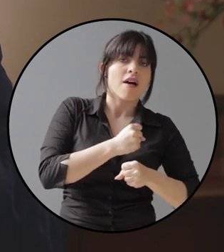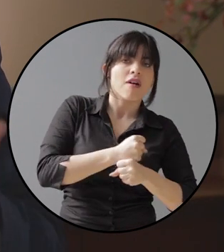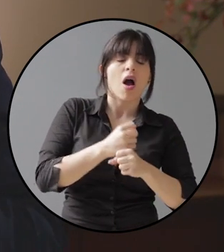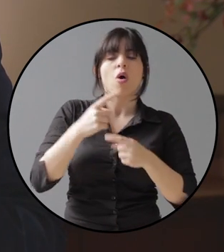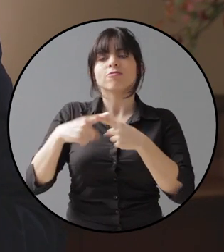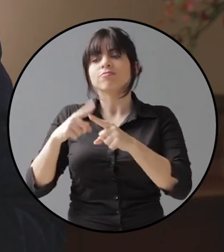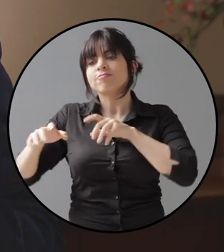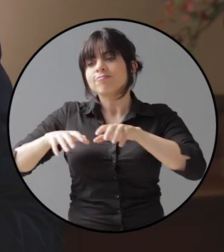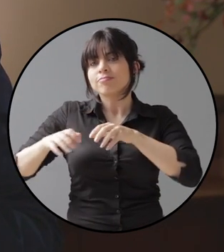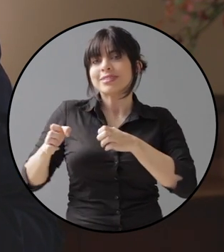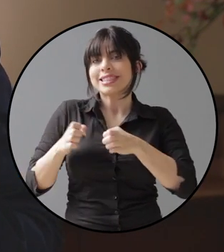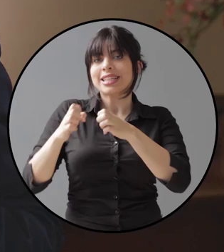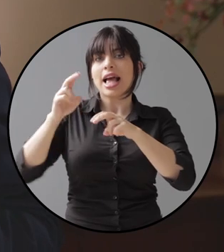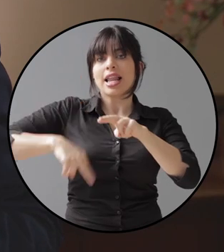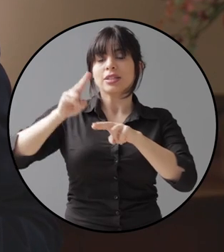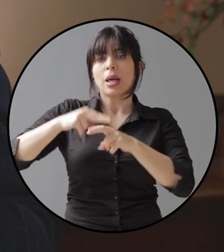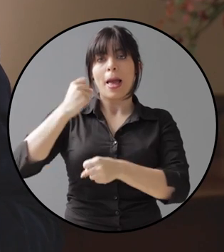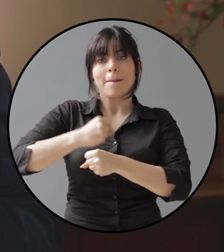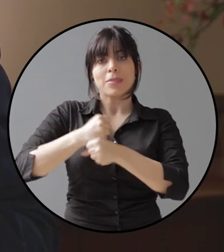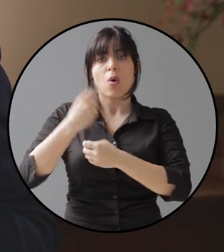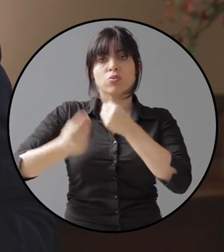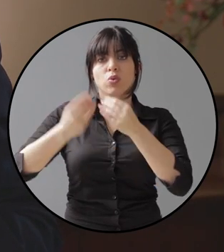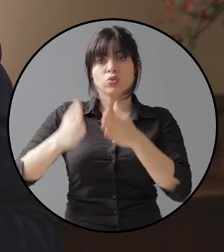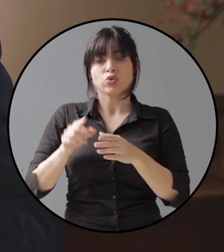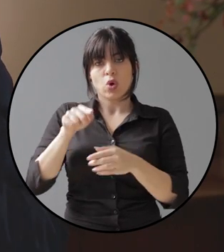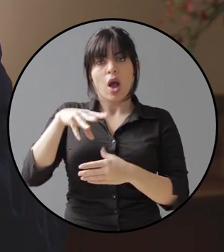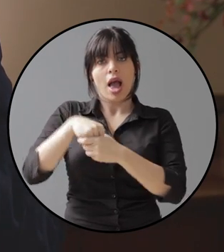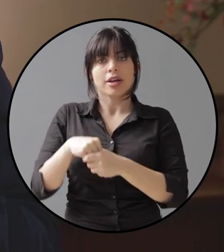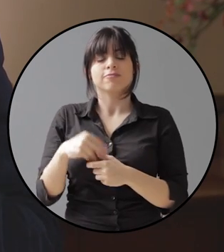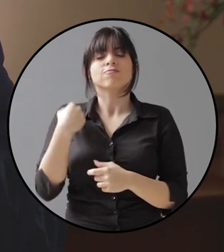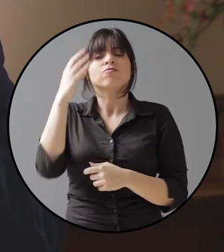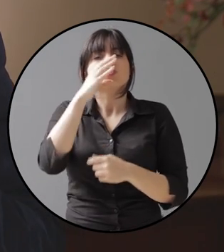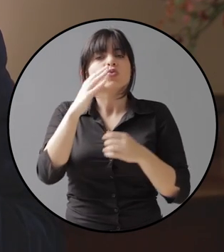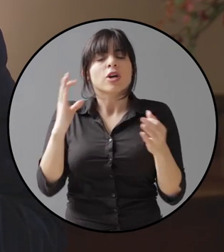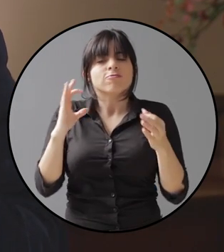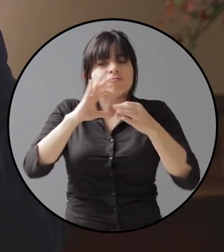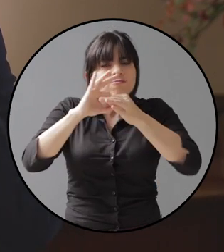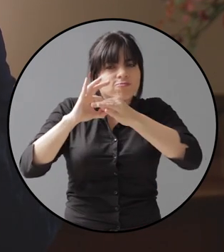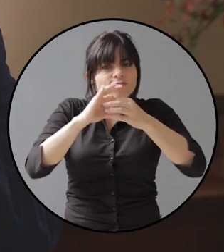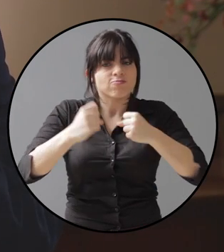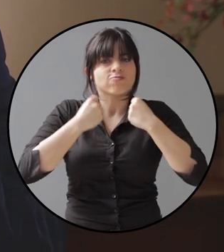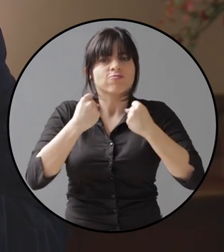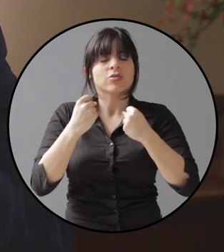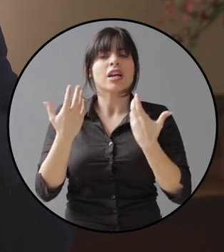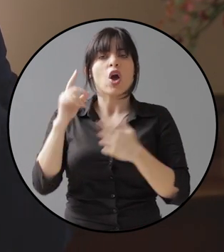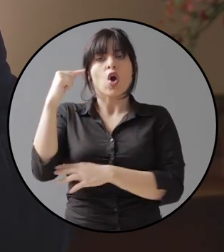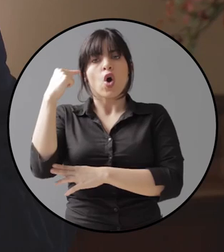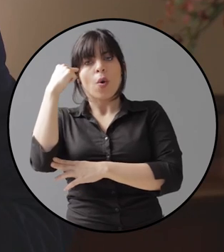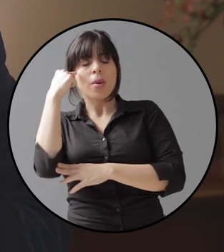y acciones de la Estrategia Nacional de Empleo y Producción. Fortalecer la alianza entre el gobierno,